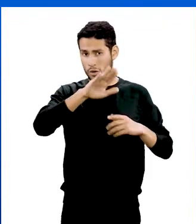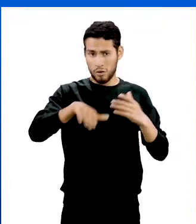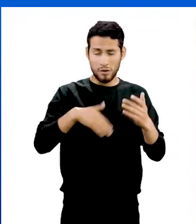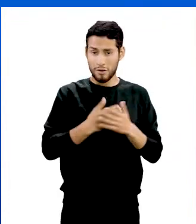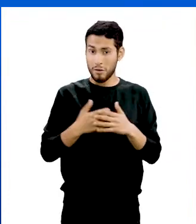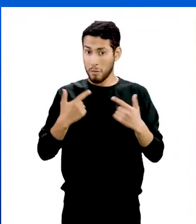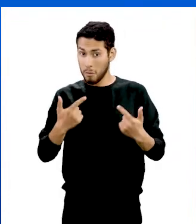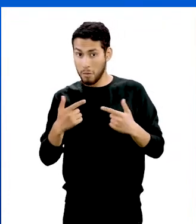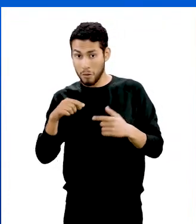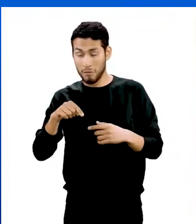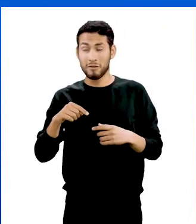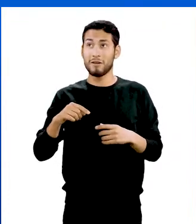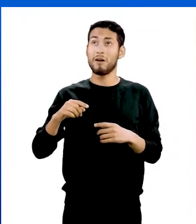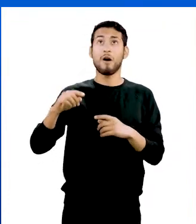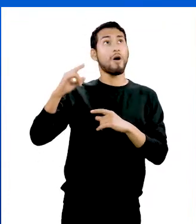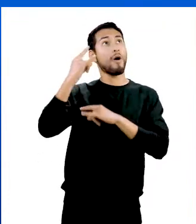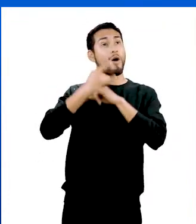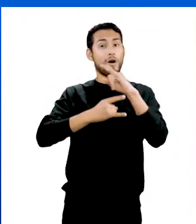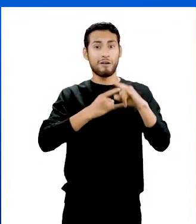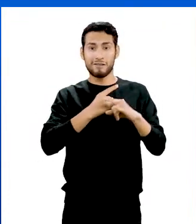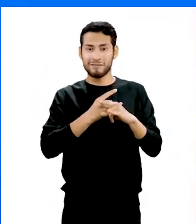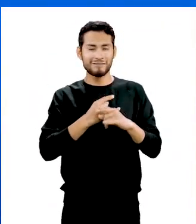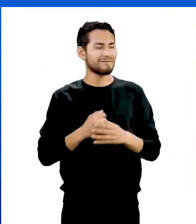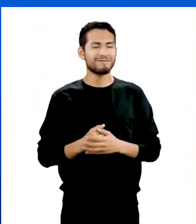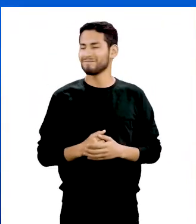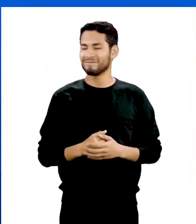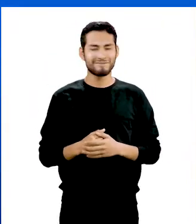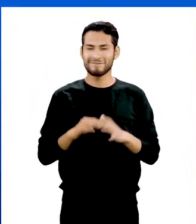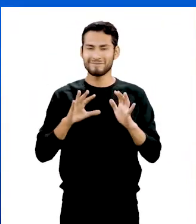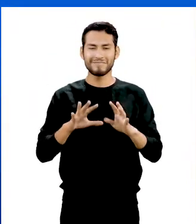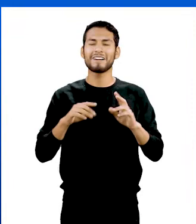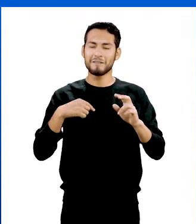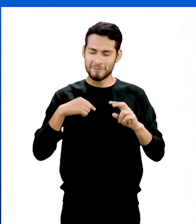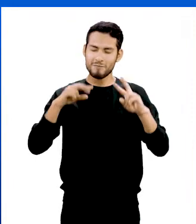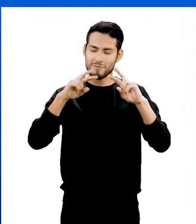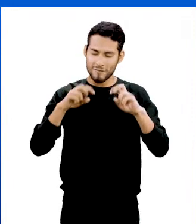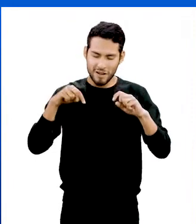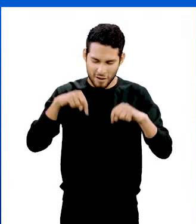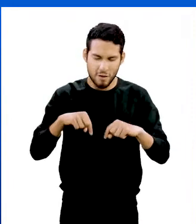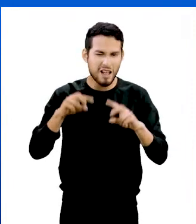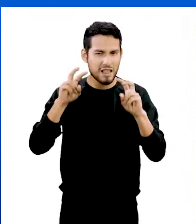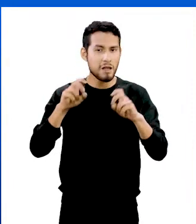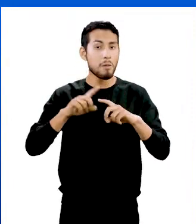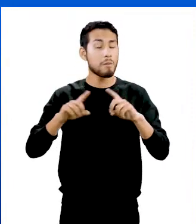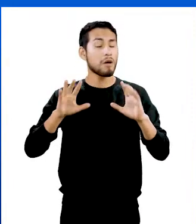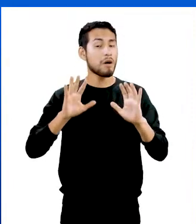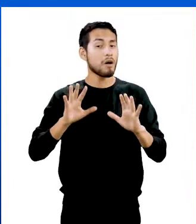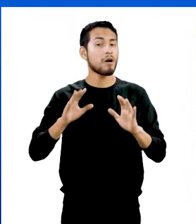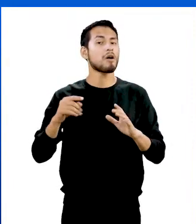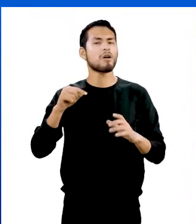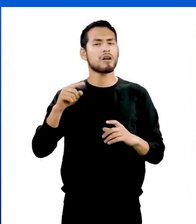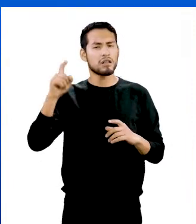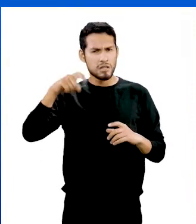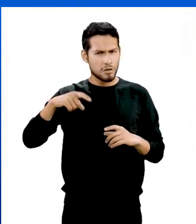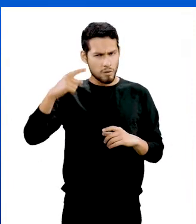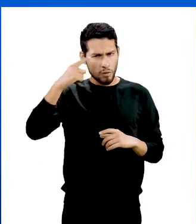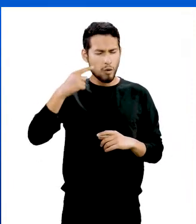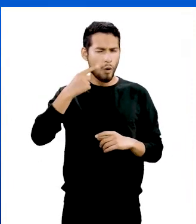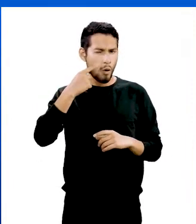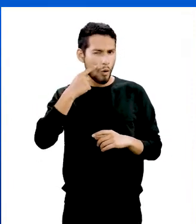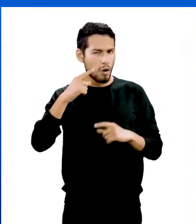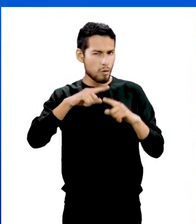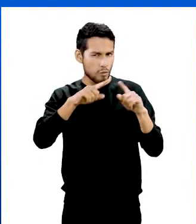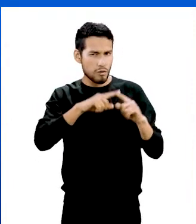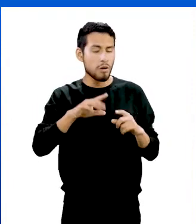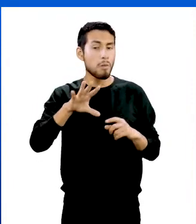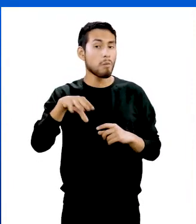y todas esas cosas chéveres. No, Dani. Te explicaré más a profundidad del tema, pero antes hay conceptos que